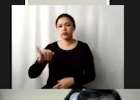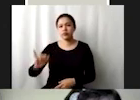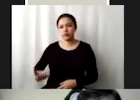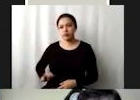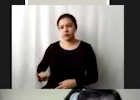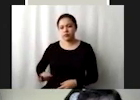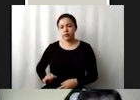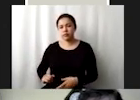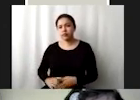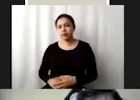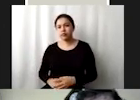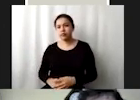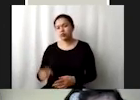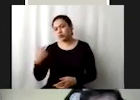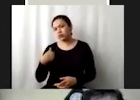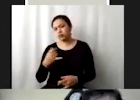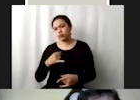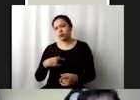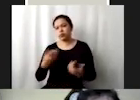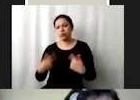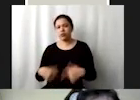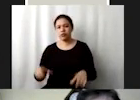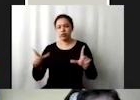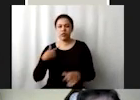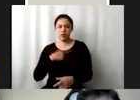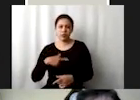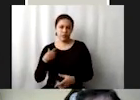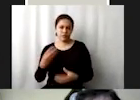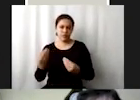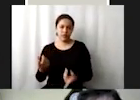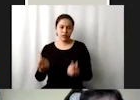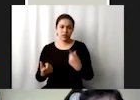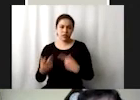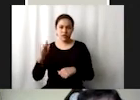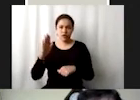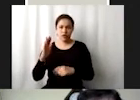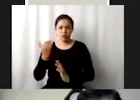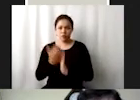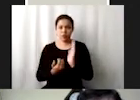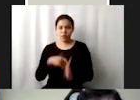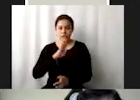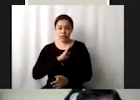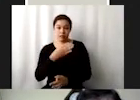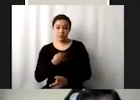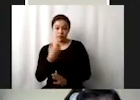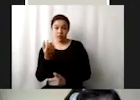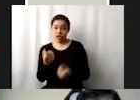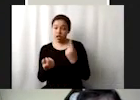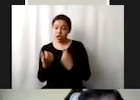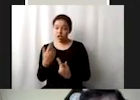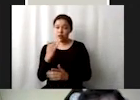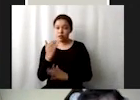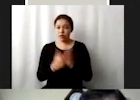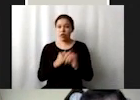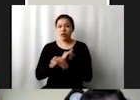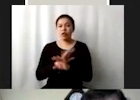las comparto porque a mí me gusta mucho aparte que es una de las pocas que está en español esta es una base de datos